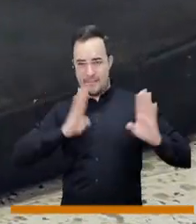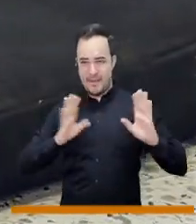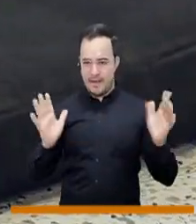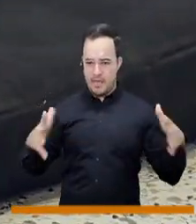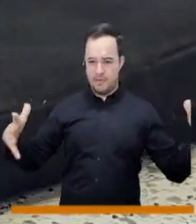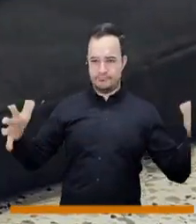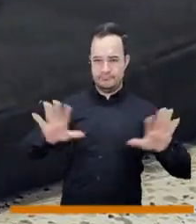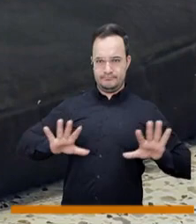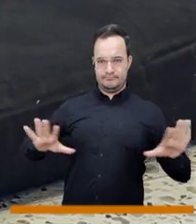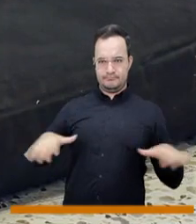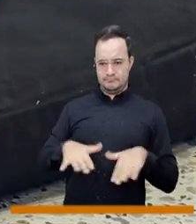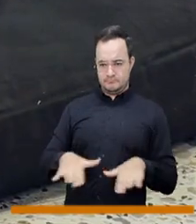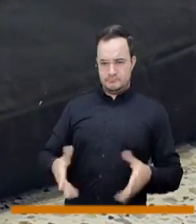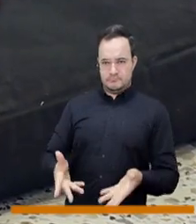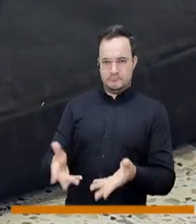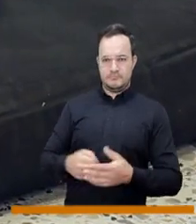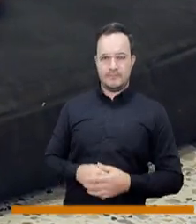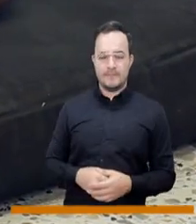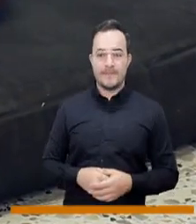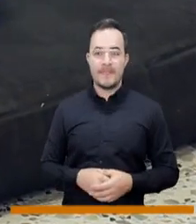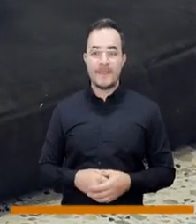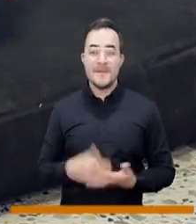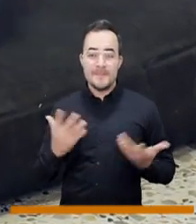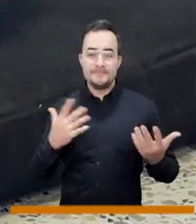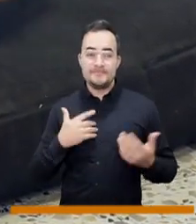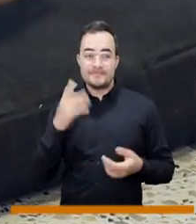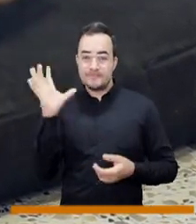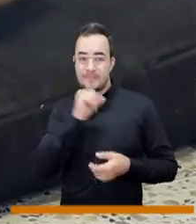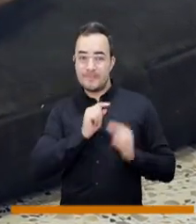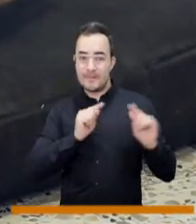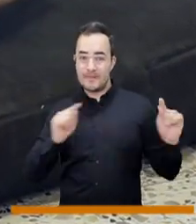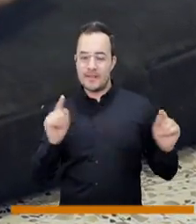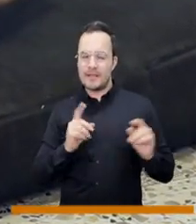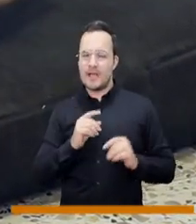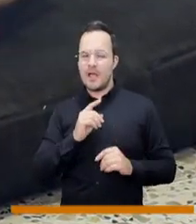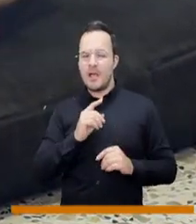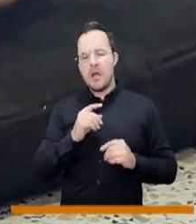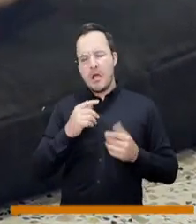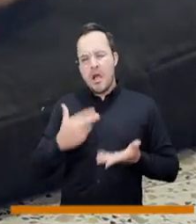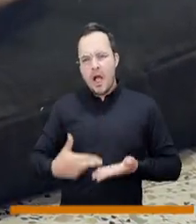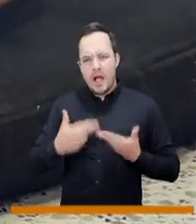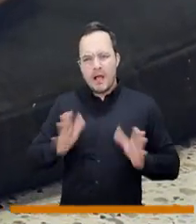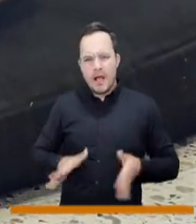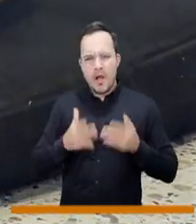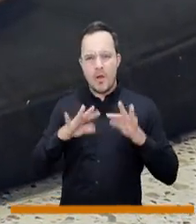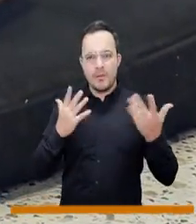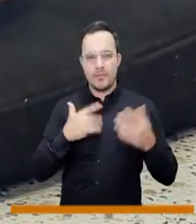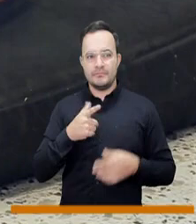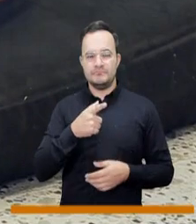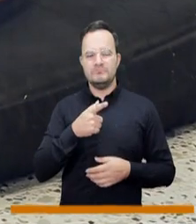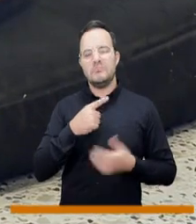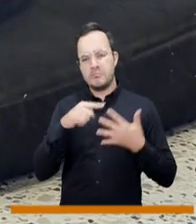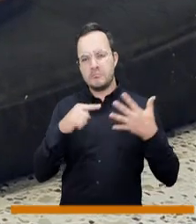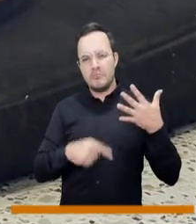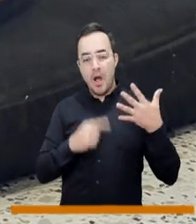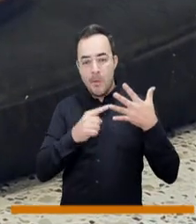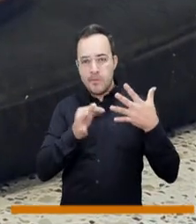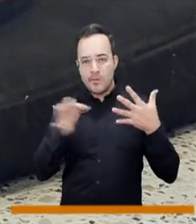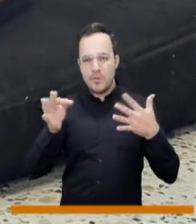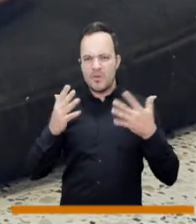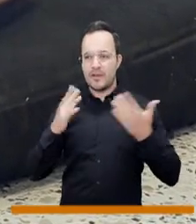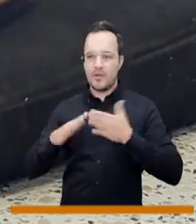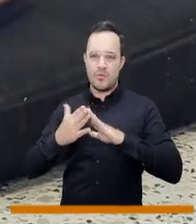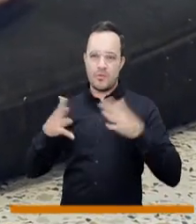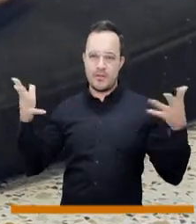En el tema de discapacidad hay una estrategia que es muy importante, que es la rehabilitación basada en la comunidad. Y creo que es una estrategia que se extiende